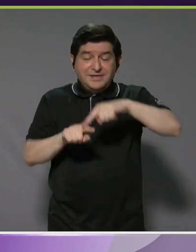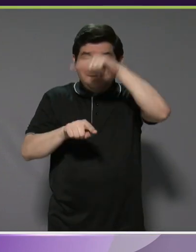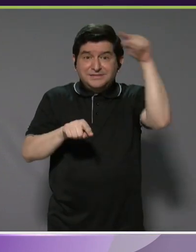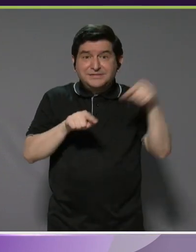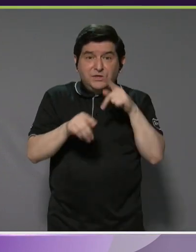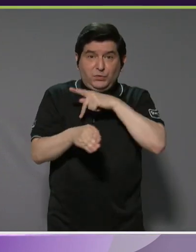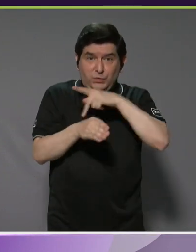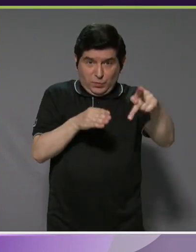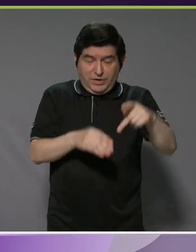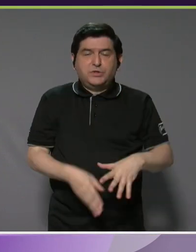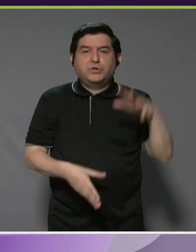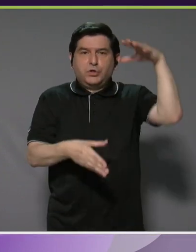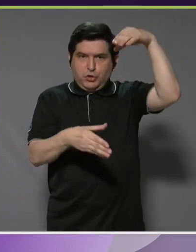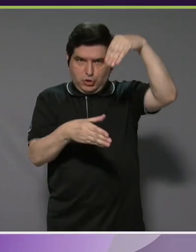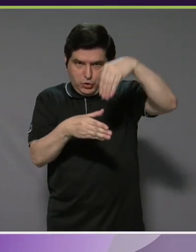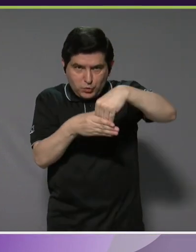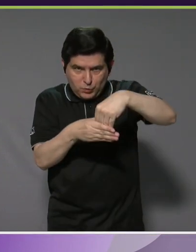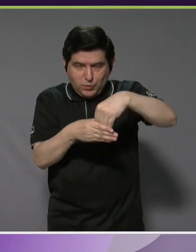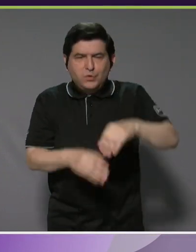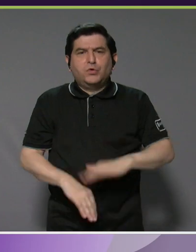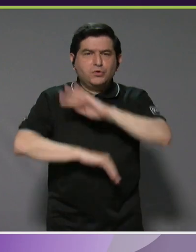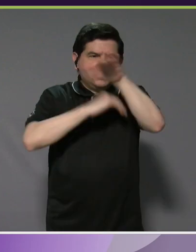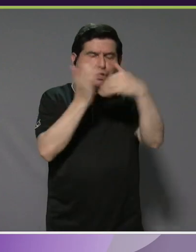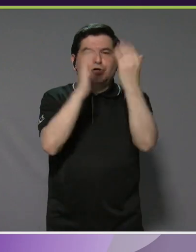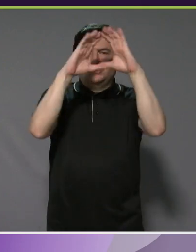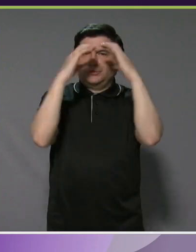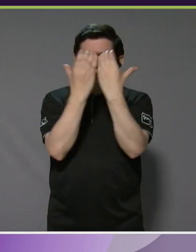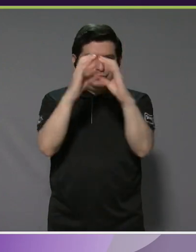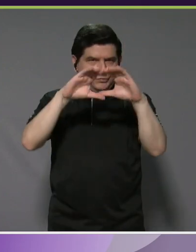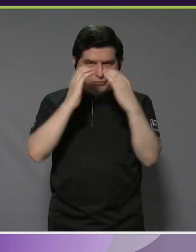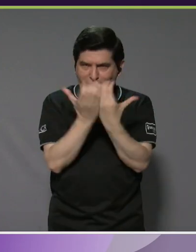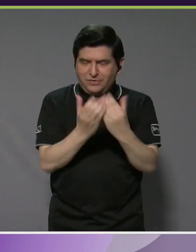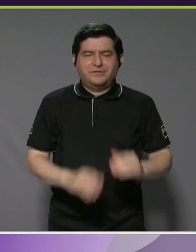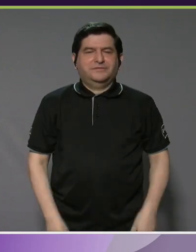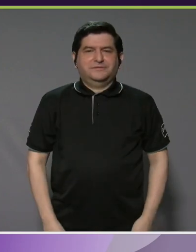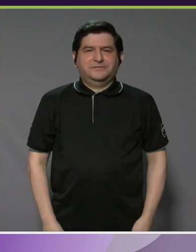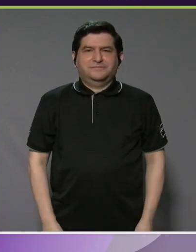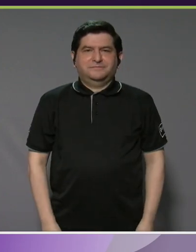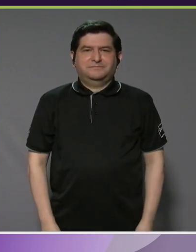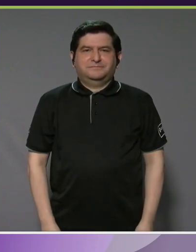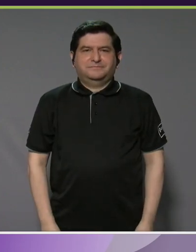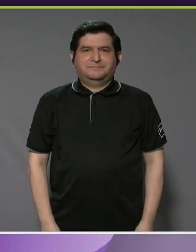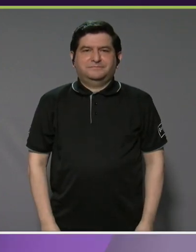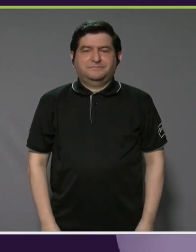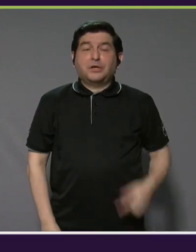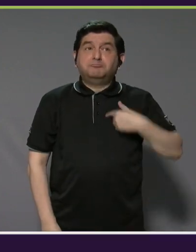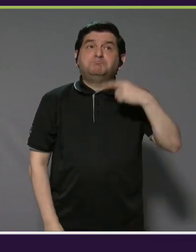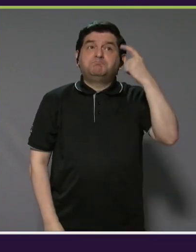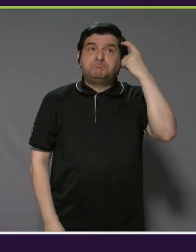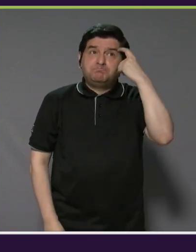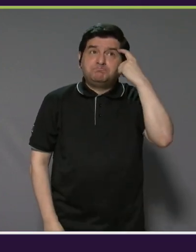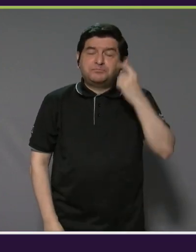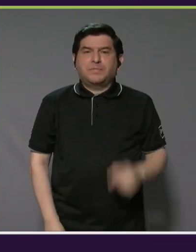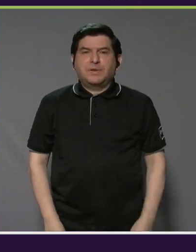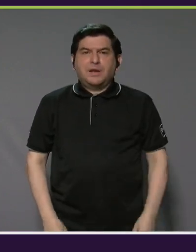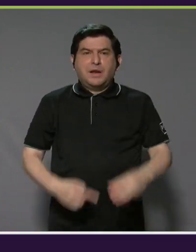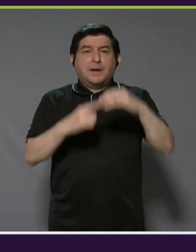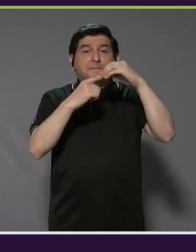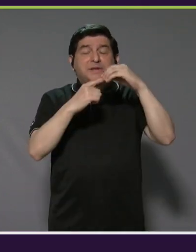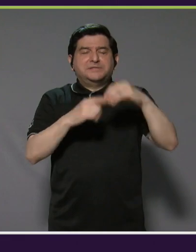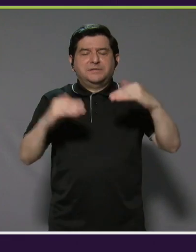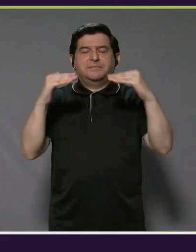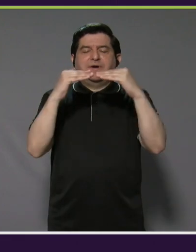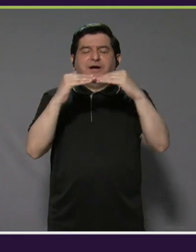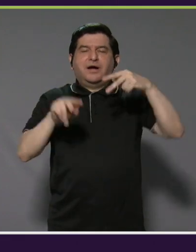que incluye todas las categorías. Entonces, pienso que es el mayor nivel de surf,